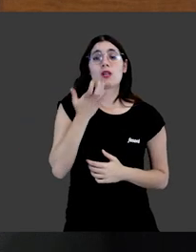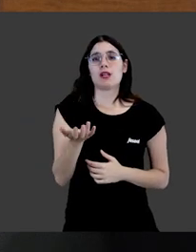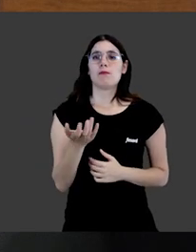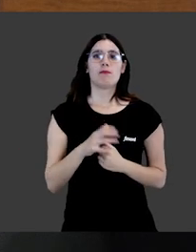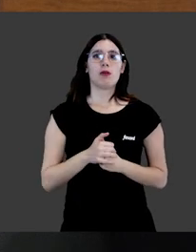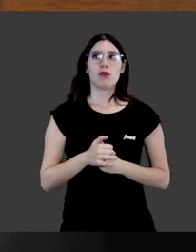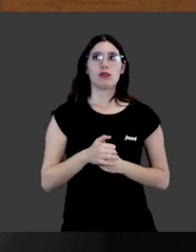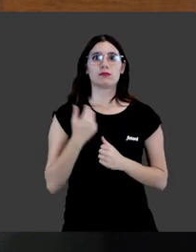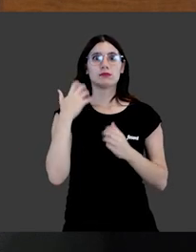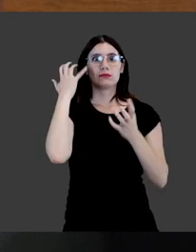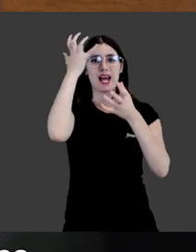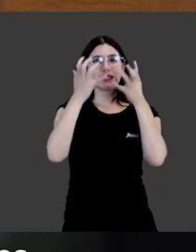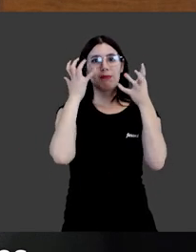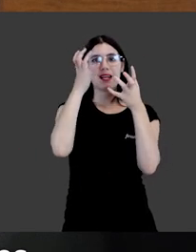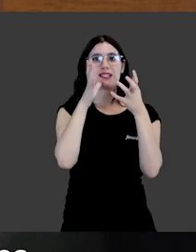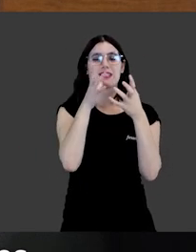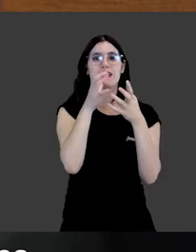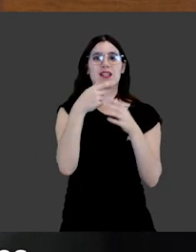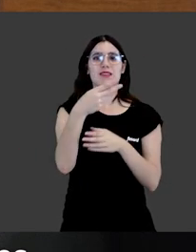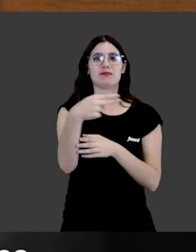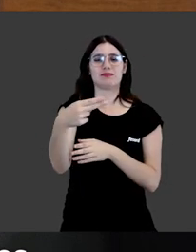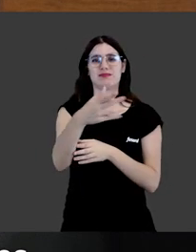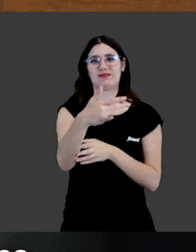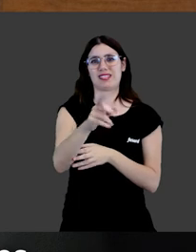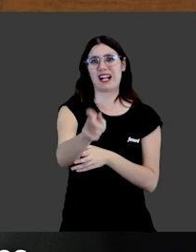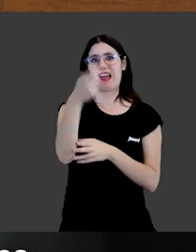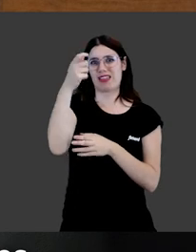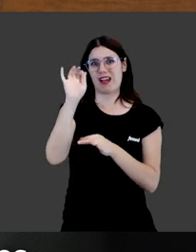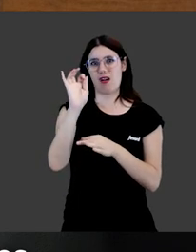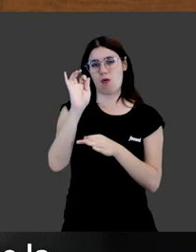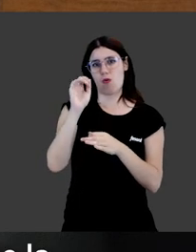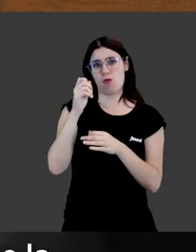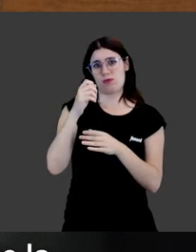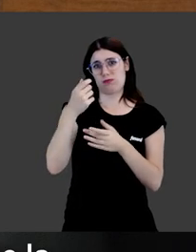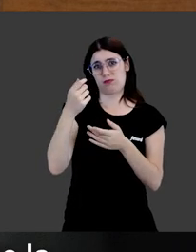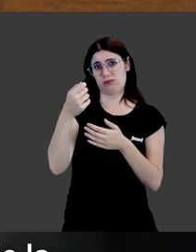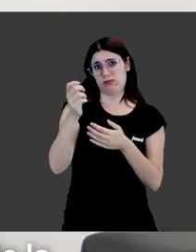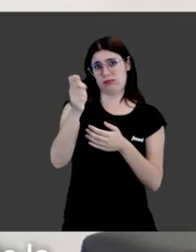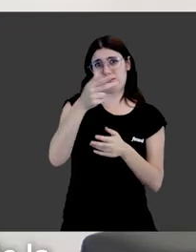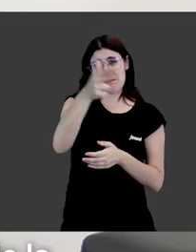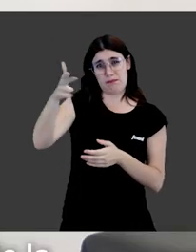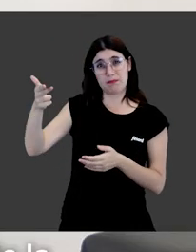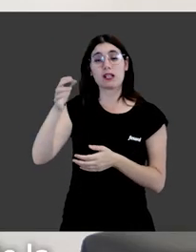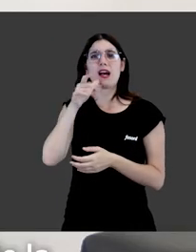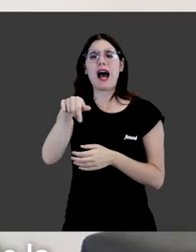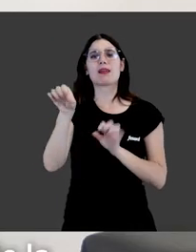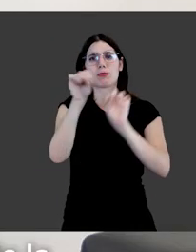también ocurre lo mismo con los animales sujetos de caza y pesca, que ahí sí que podemos encontrar una pequeña protección gracias a la reforma